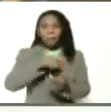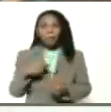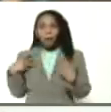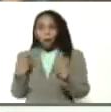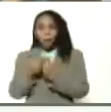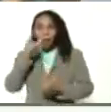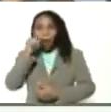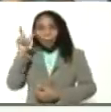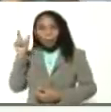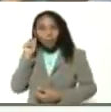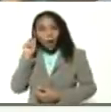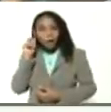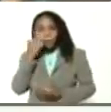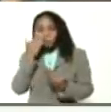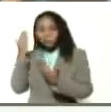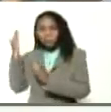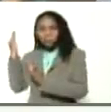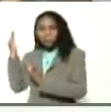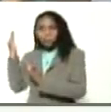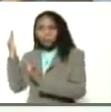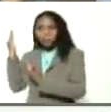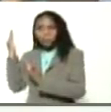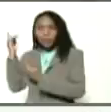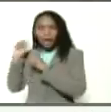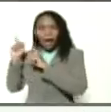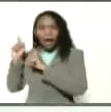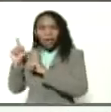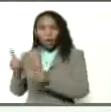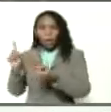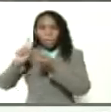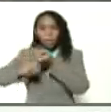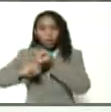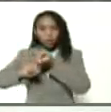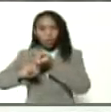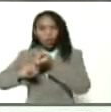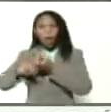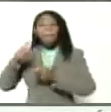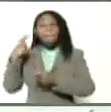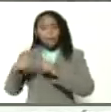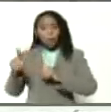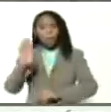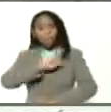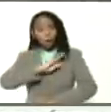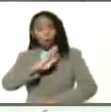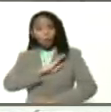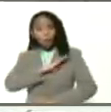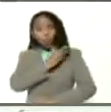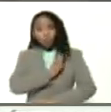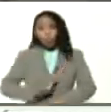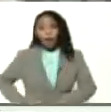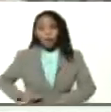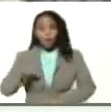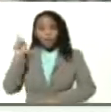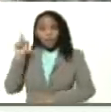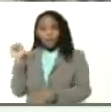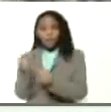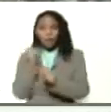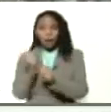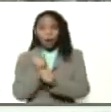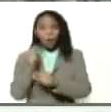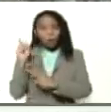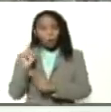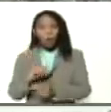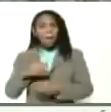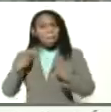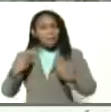Bolívar y la señora Deisy Castro ellos son esposos pero también son los dueños y operadores de este predio